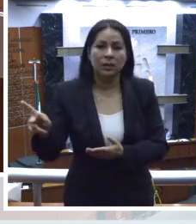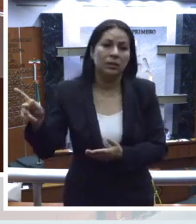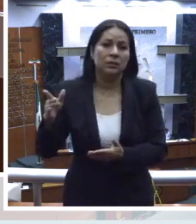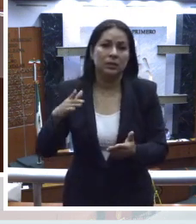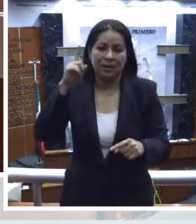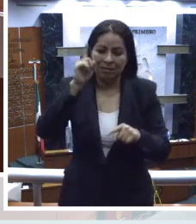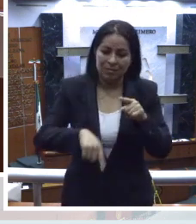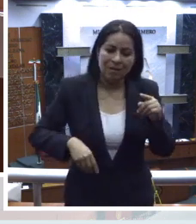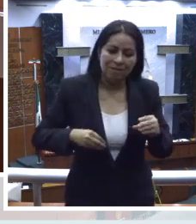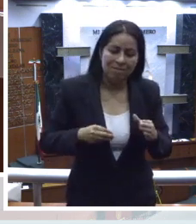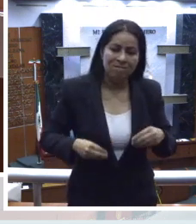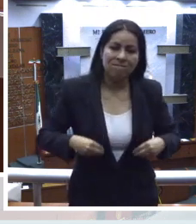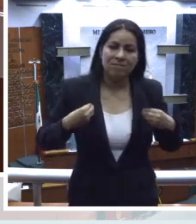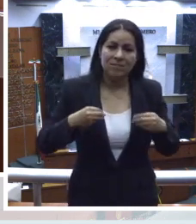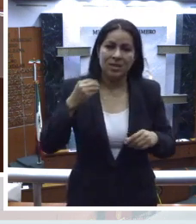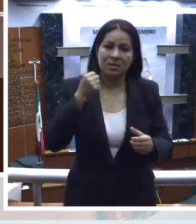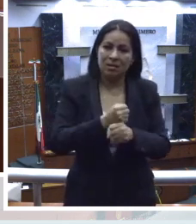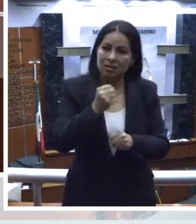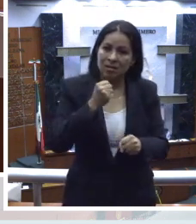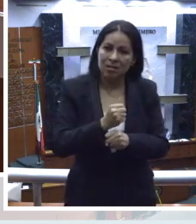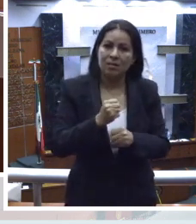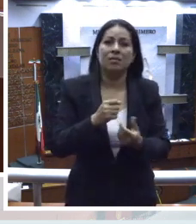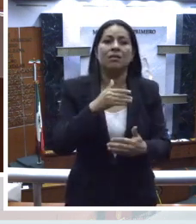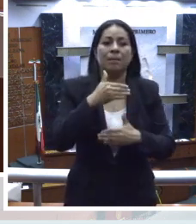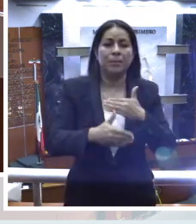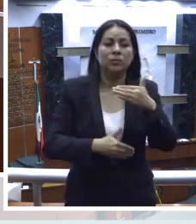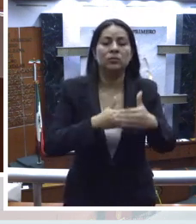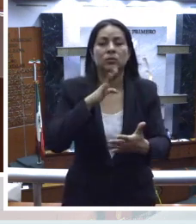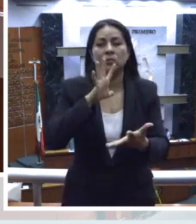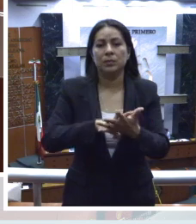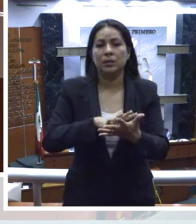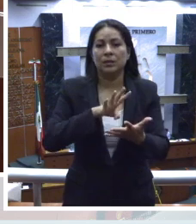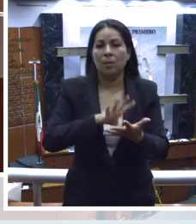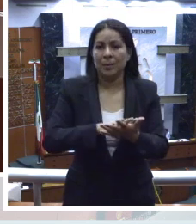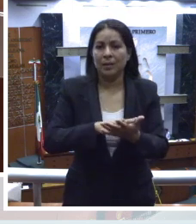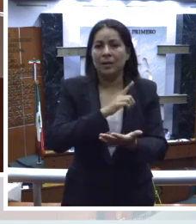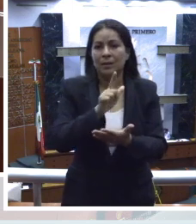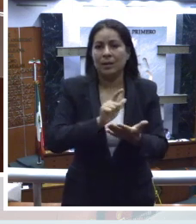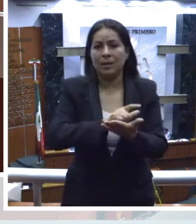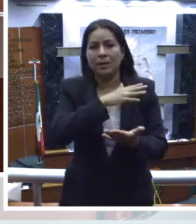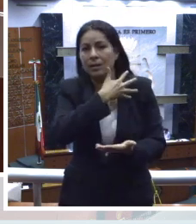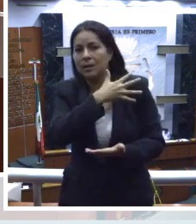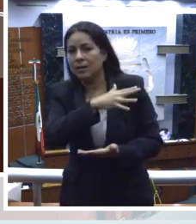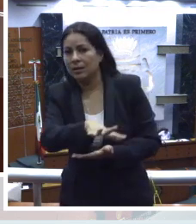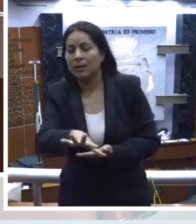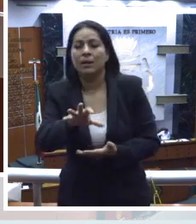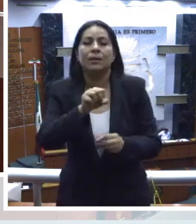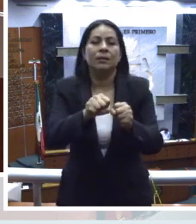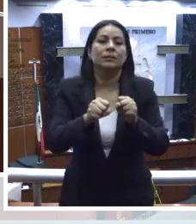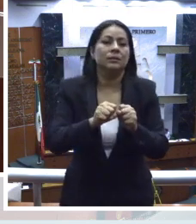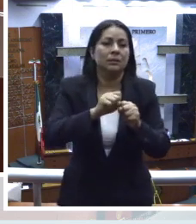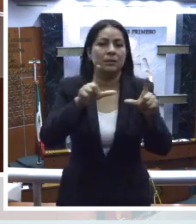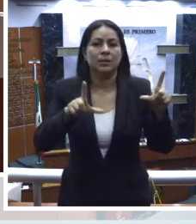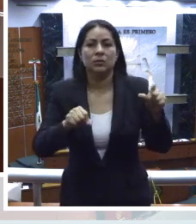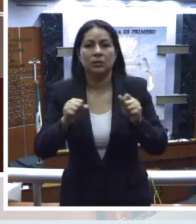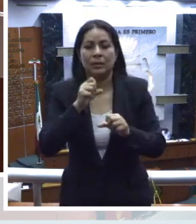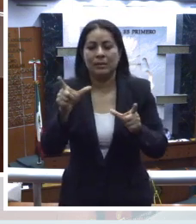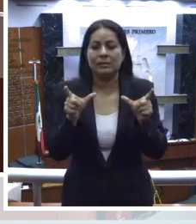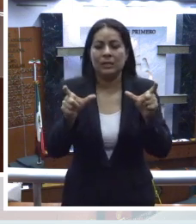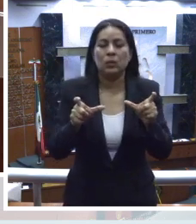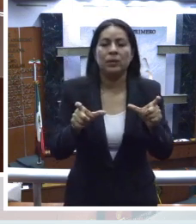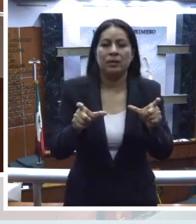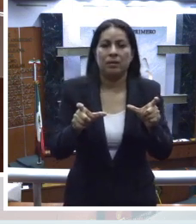Libre de Violencia del Código Nacional de Procedimientos Penales y la Ley General del Sistema Nacional de Seguridad Pública,